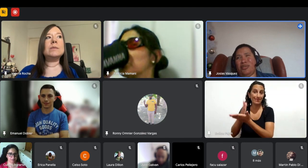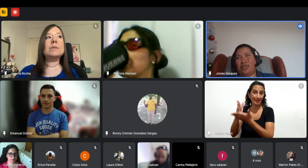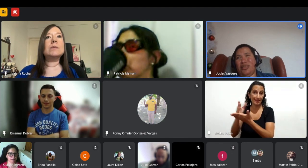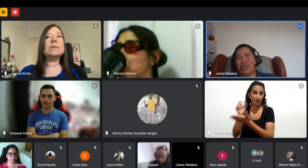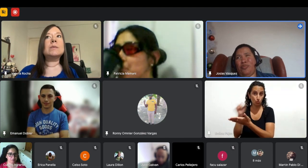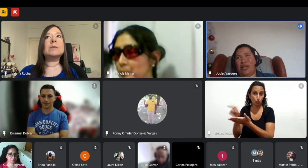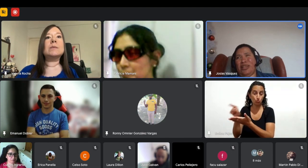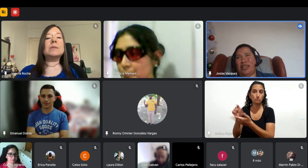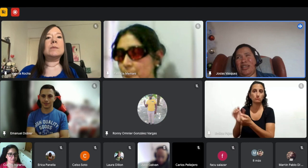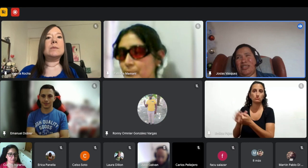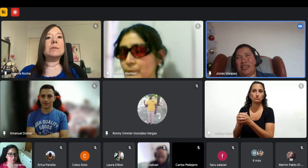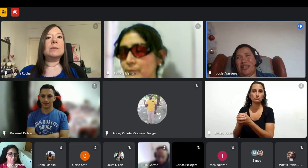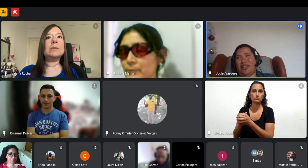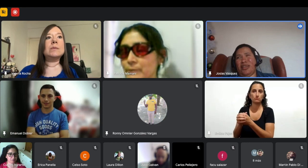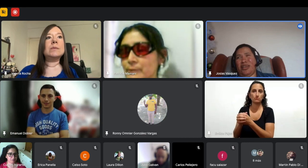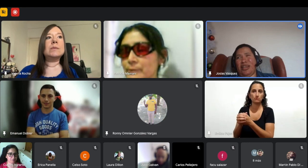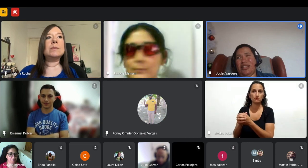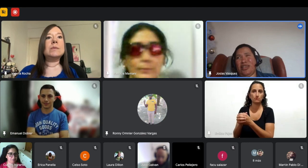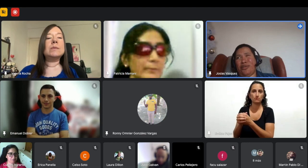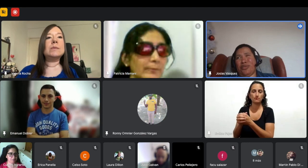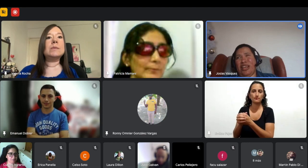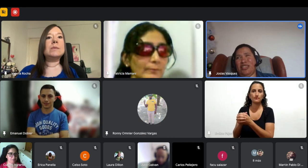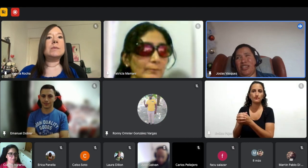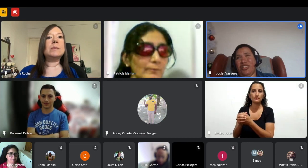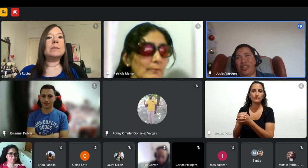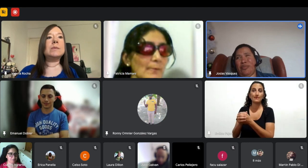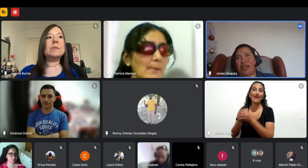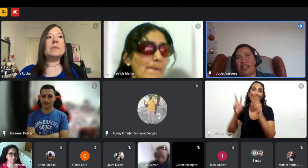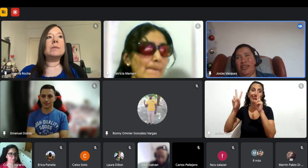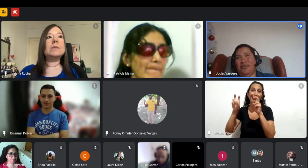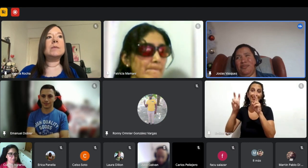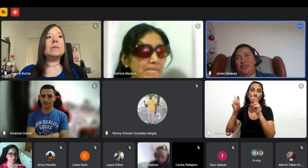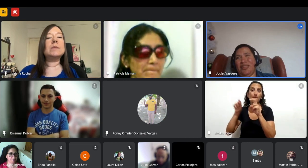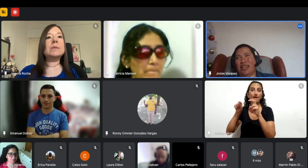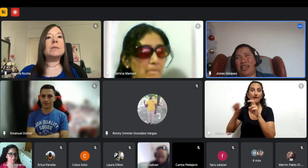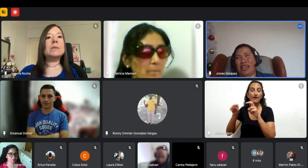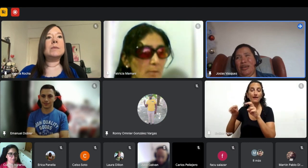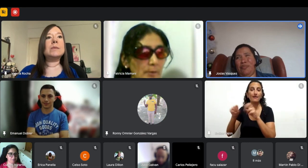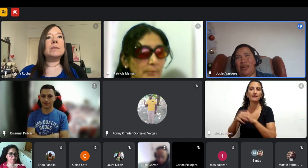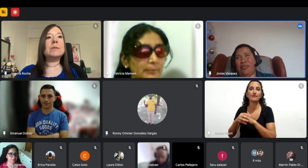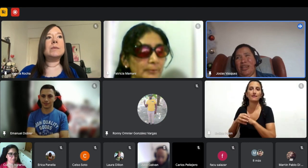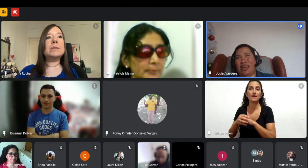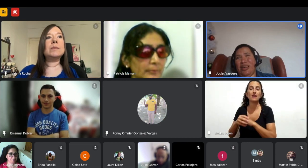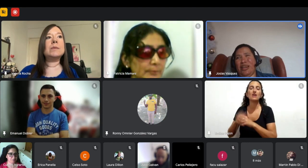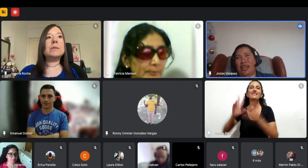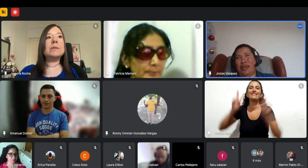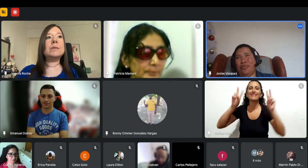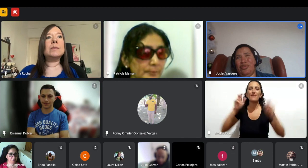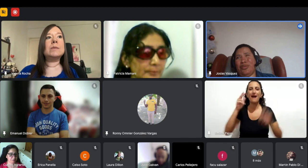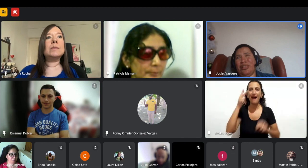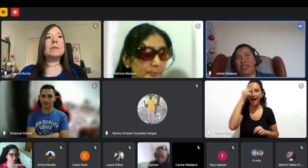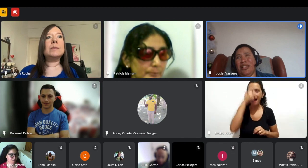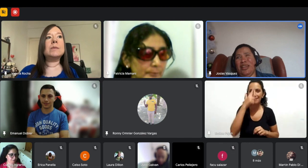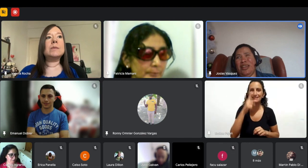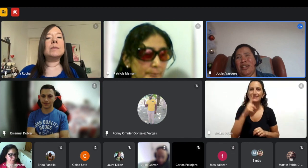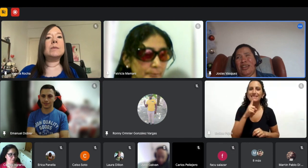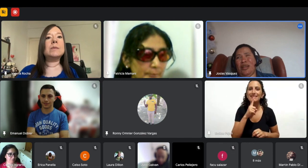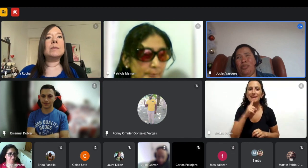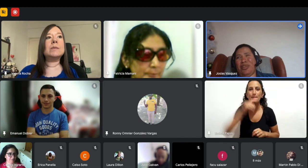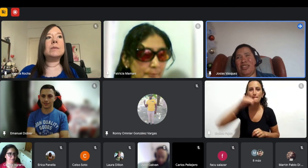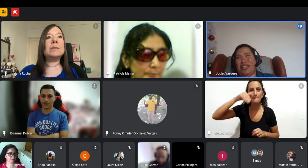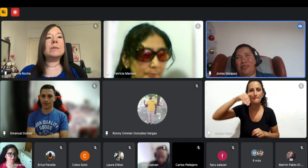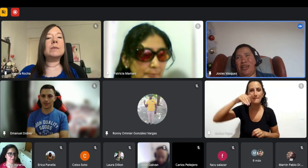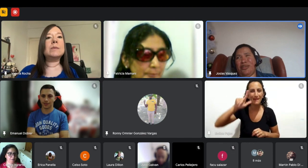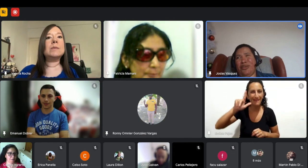es de su plan de enseñanza enseñarnos x html y para mí era emocionante